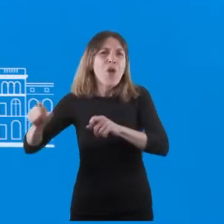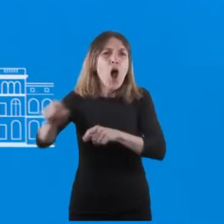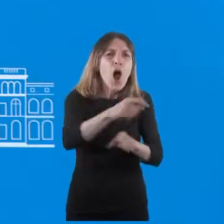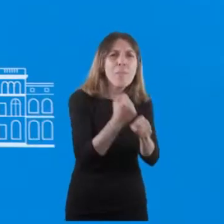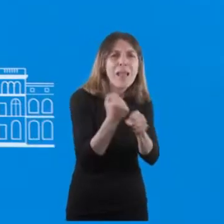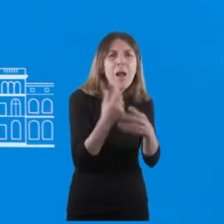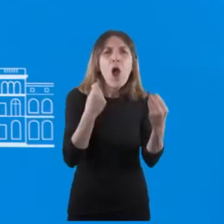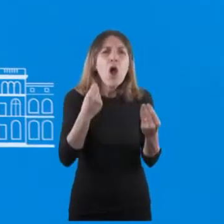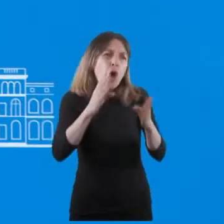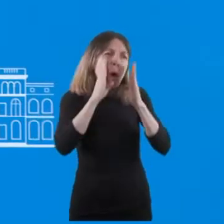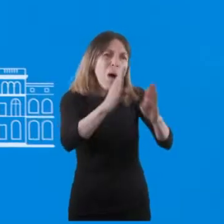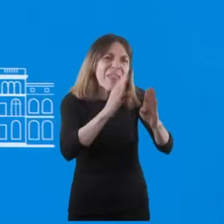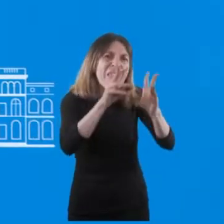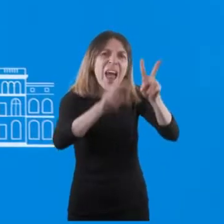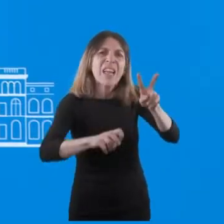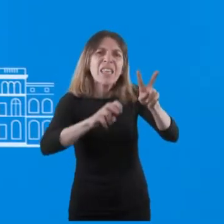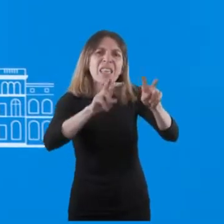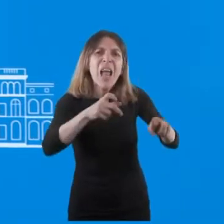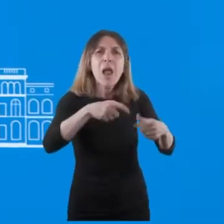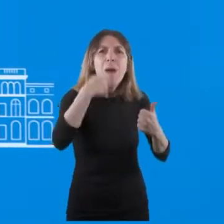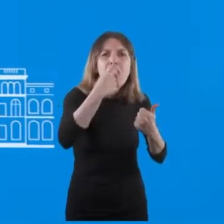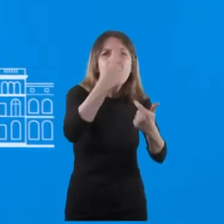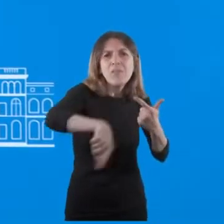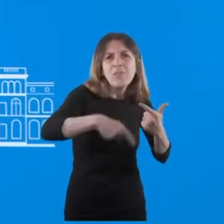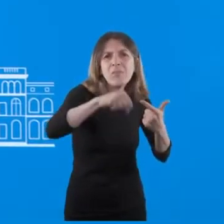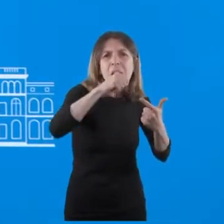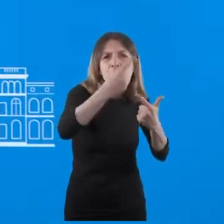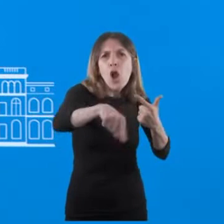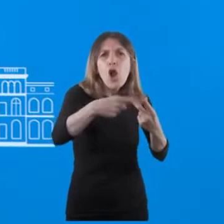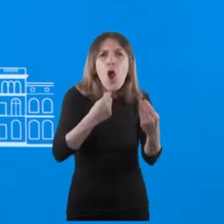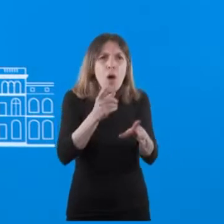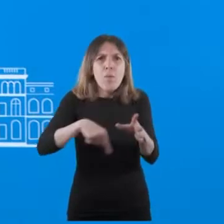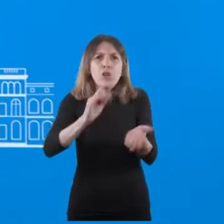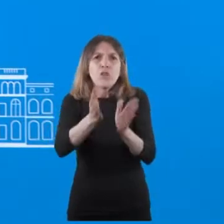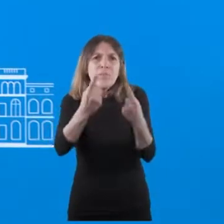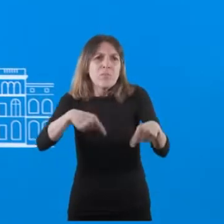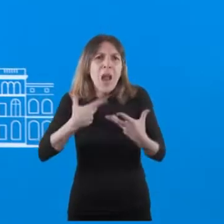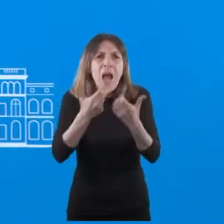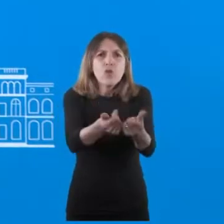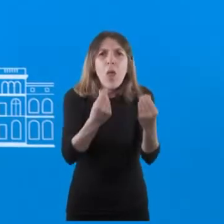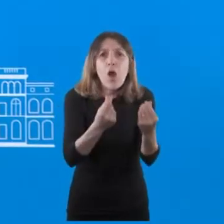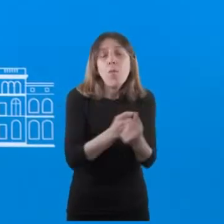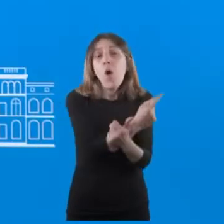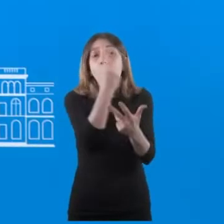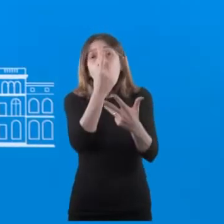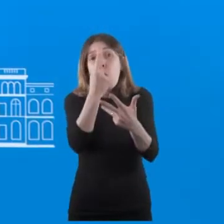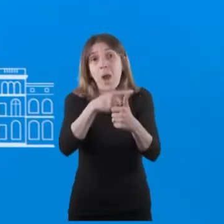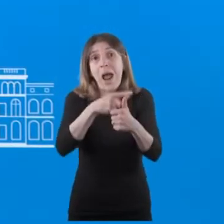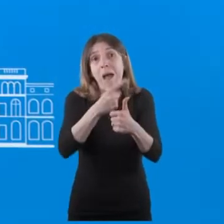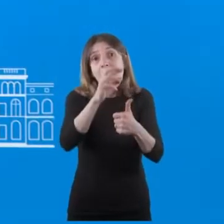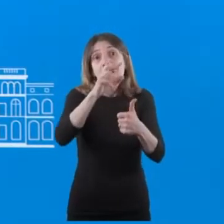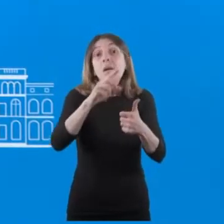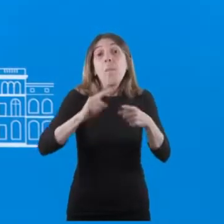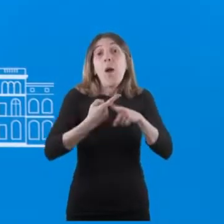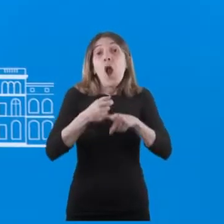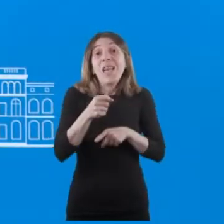respecto a cómo se combaten los consumos problemáticos, cómo se acompañan, cómo se previenen, digamos, una de ellas es la